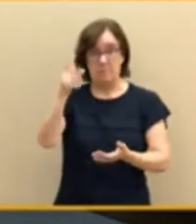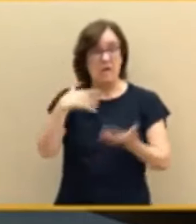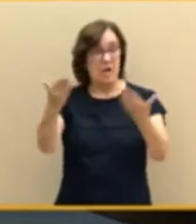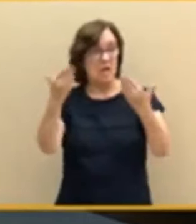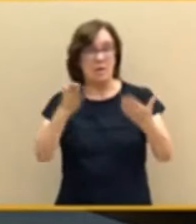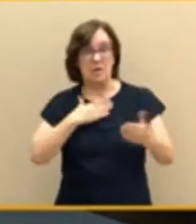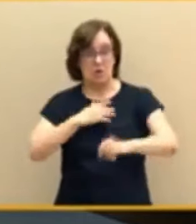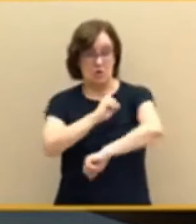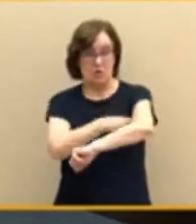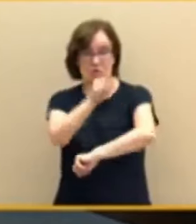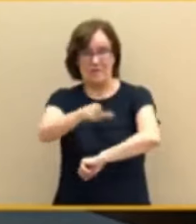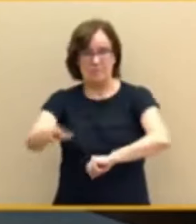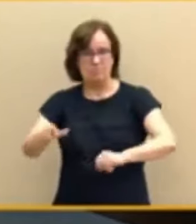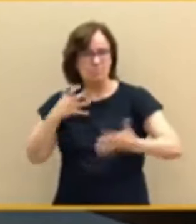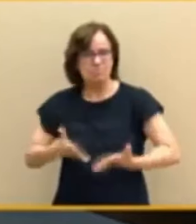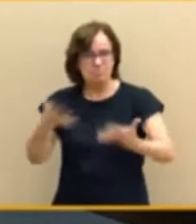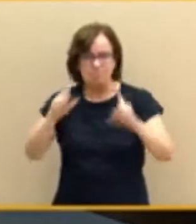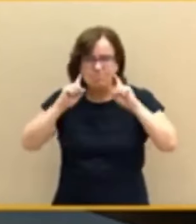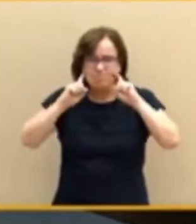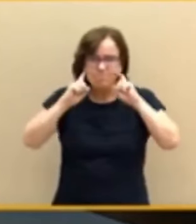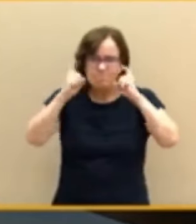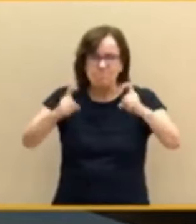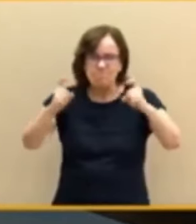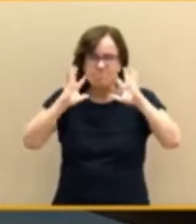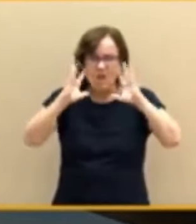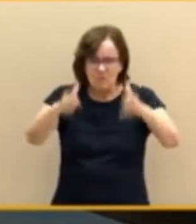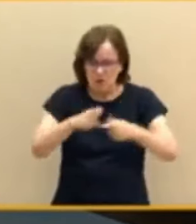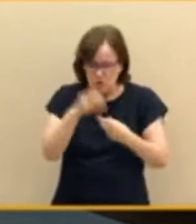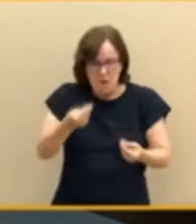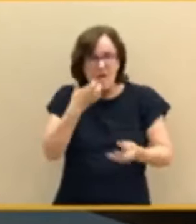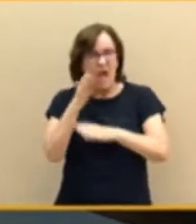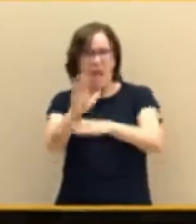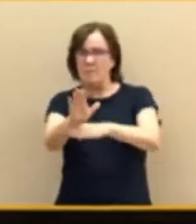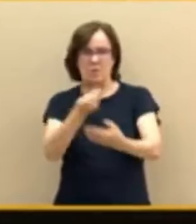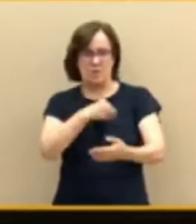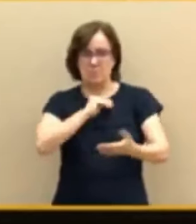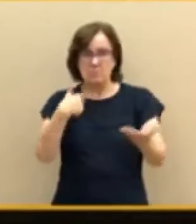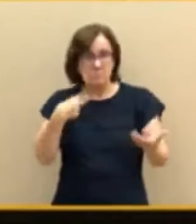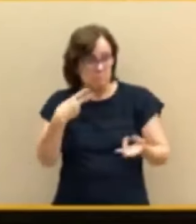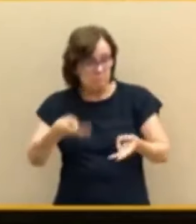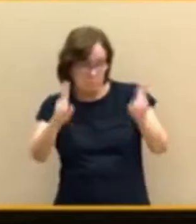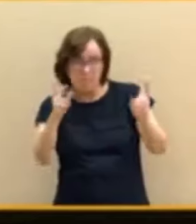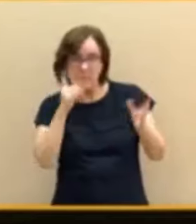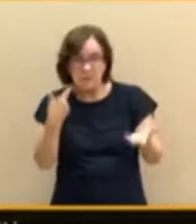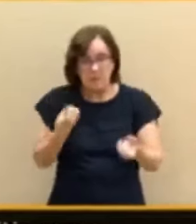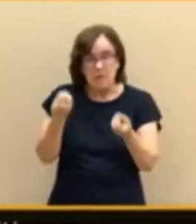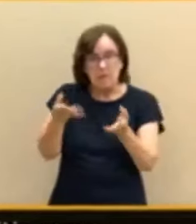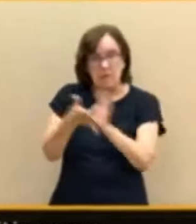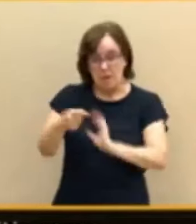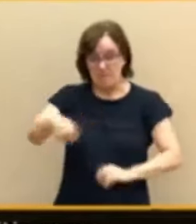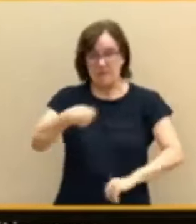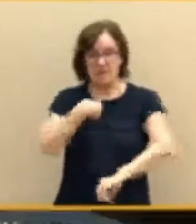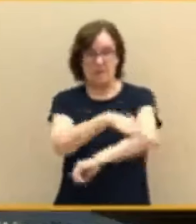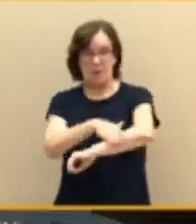porque son un ejemplo para toda España y me permito, además, transmitir como presidente del Gobierno el orgullo que todos los españoles y